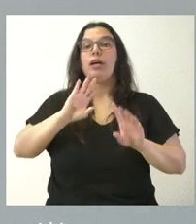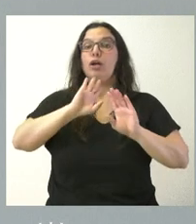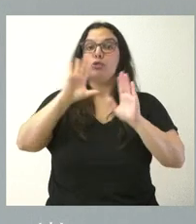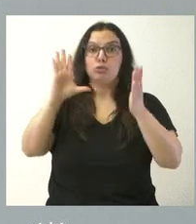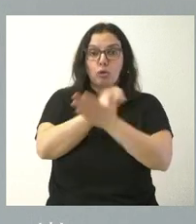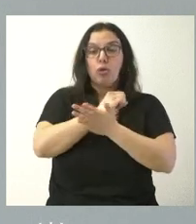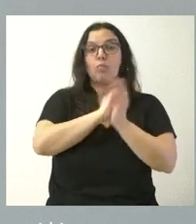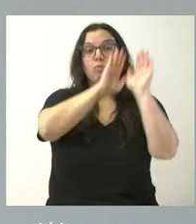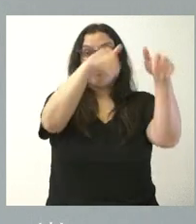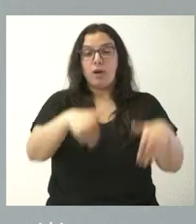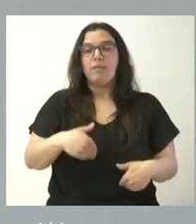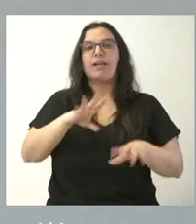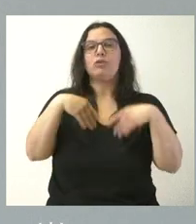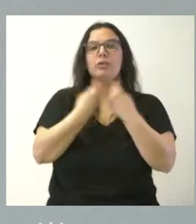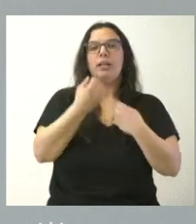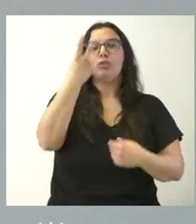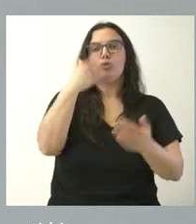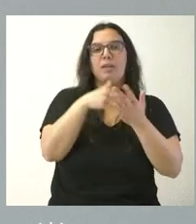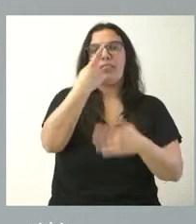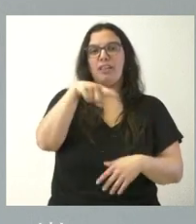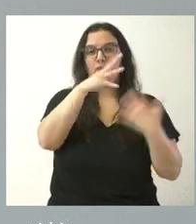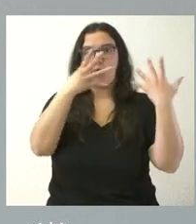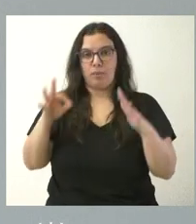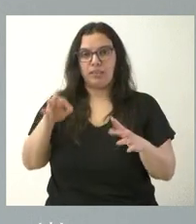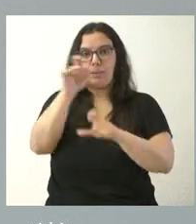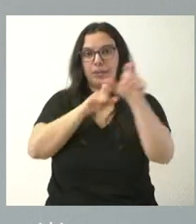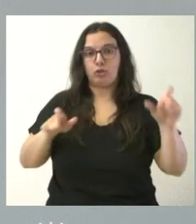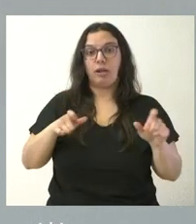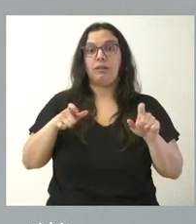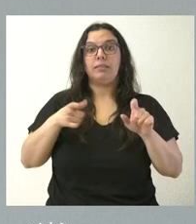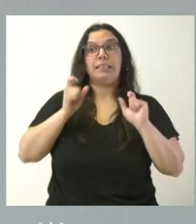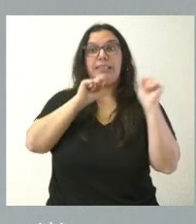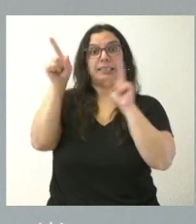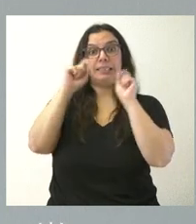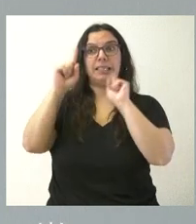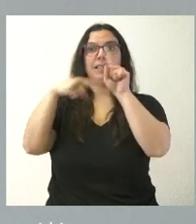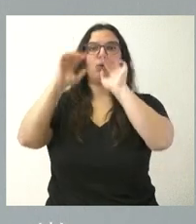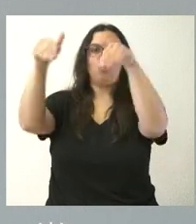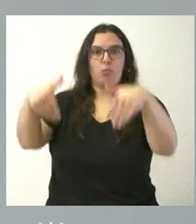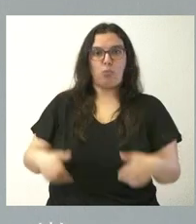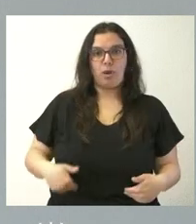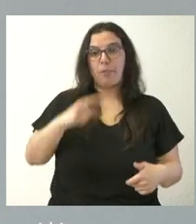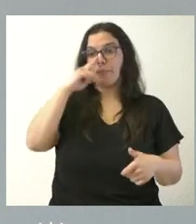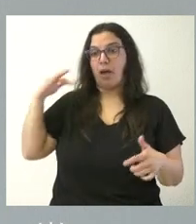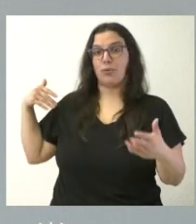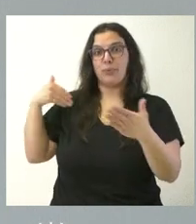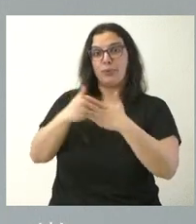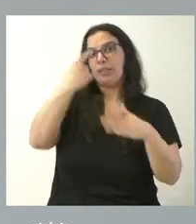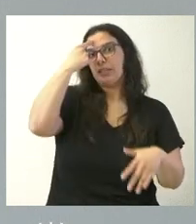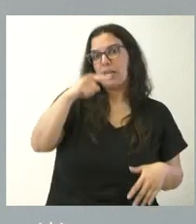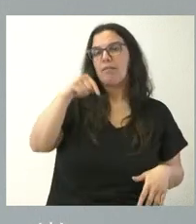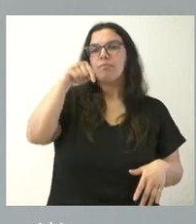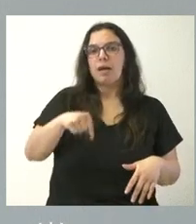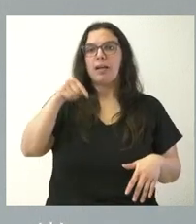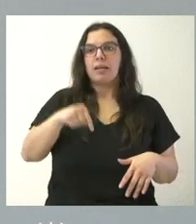nuestra comunidad autónoma fue 2.190. Por tanto, 2.190. Saben ustedes que en los últimos años nuestra comunidad autónoma tiene un saldo